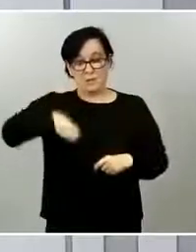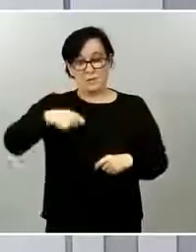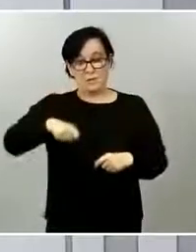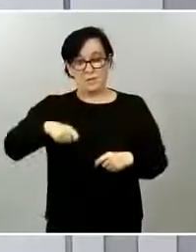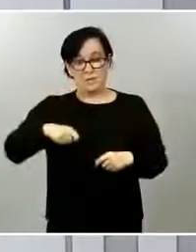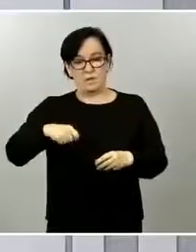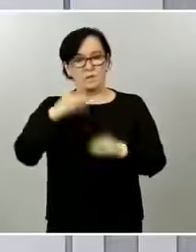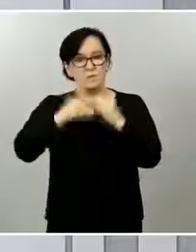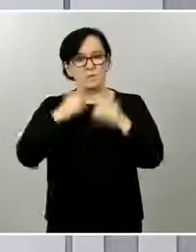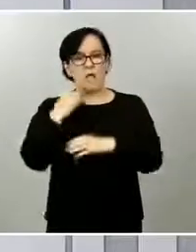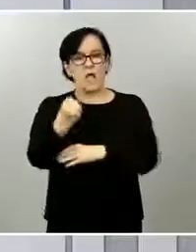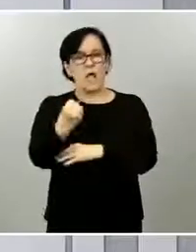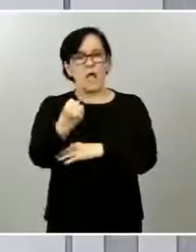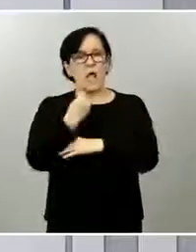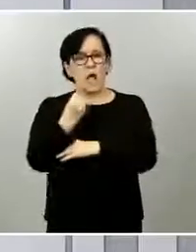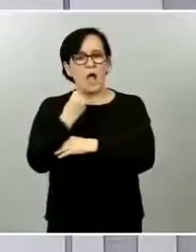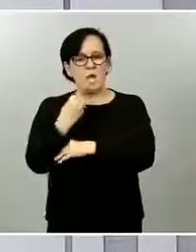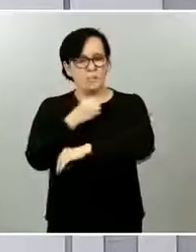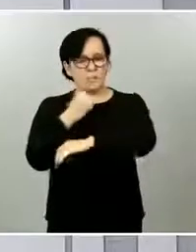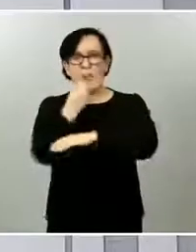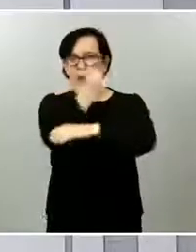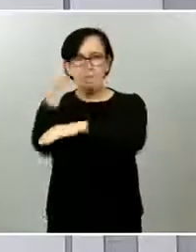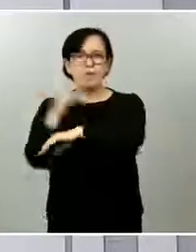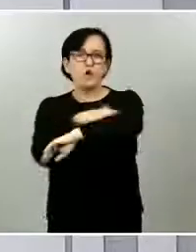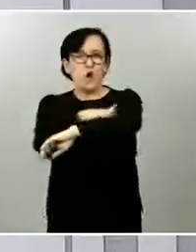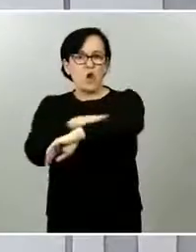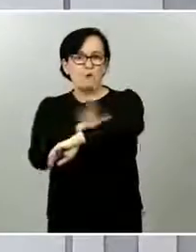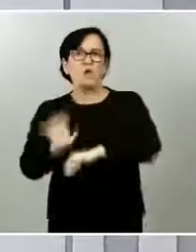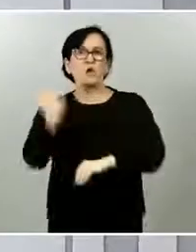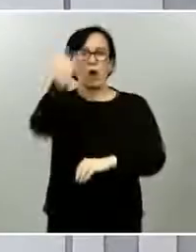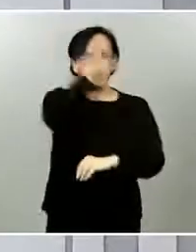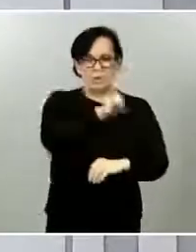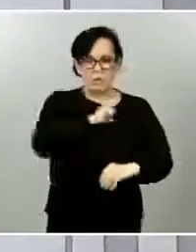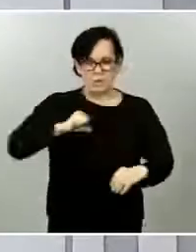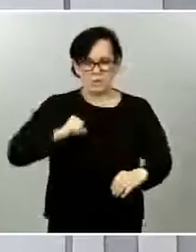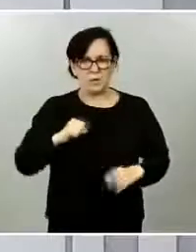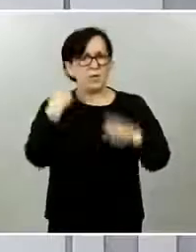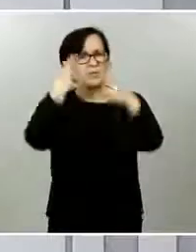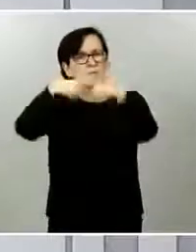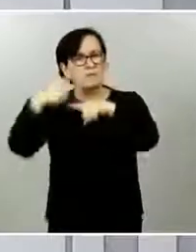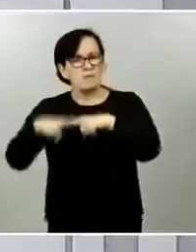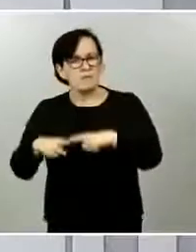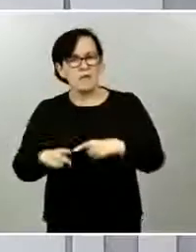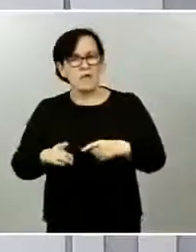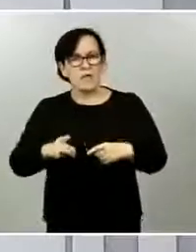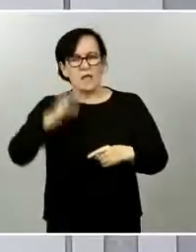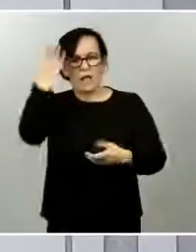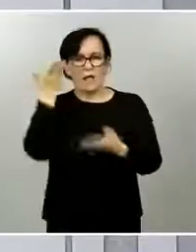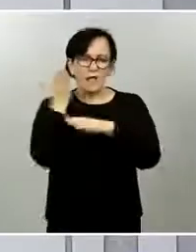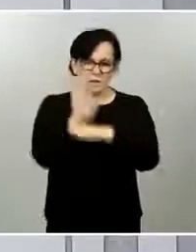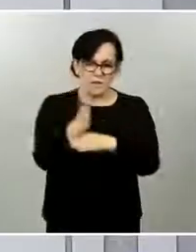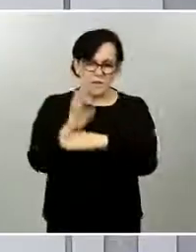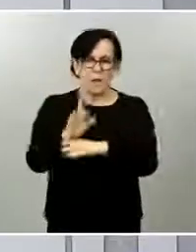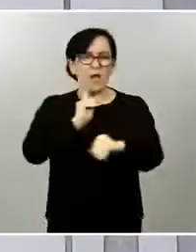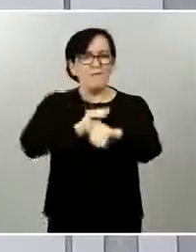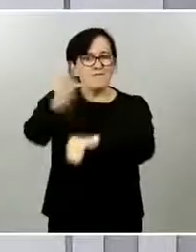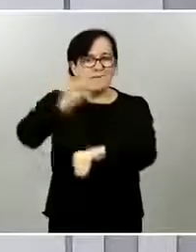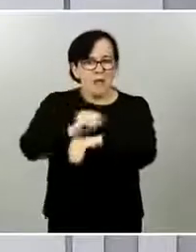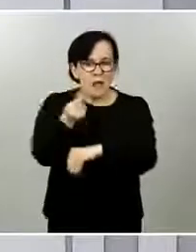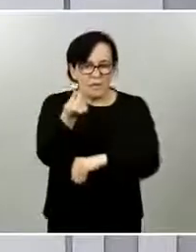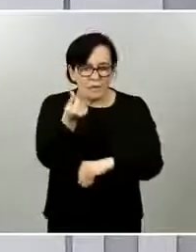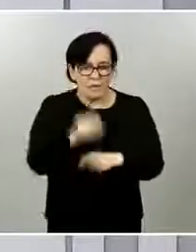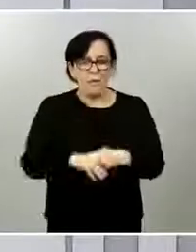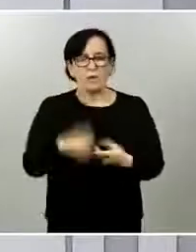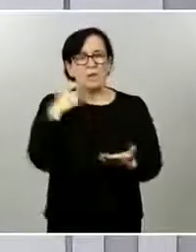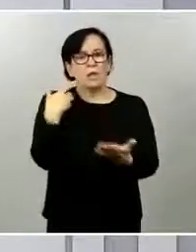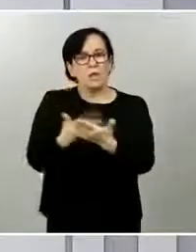ningún tipo de fundamento en una pandemia de estas características. Por otro lado, en la reunión, el presidente ha puesto en valor el apoyo